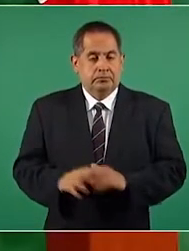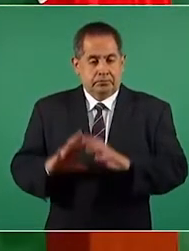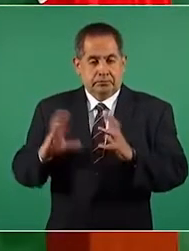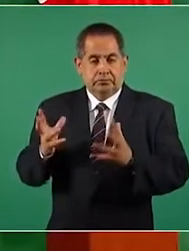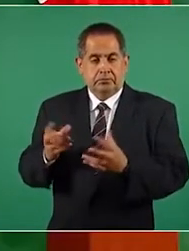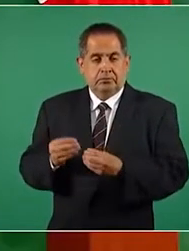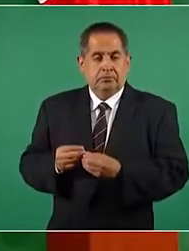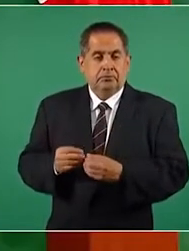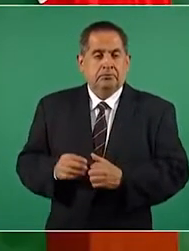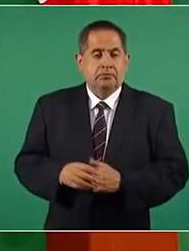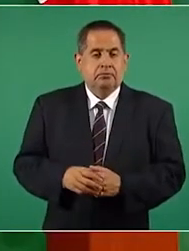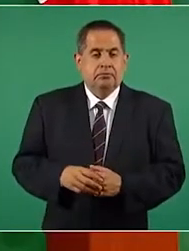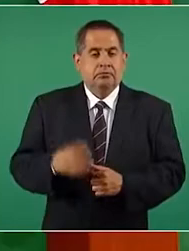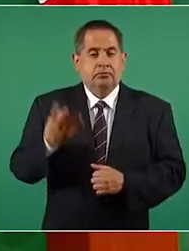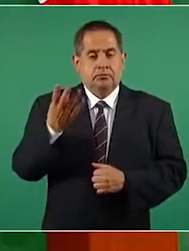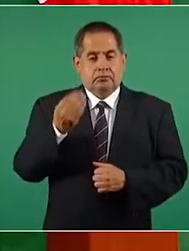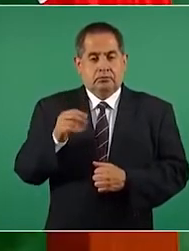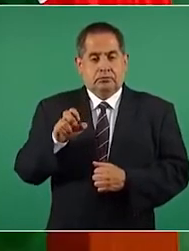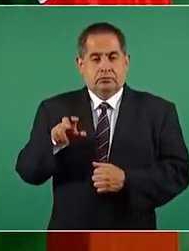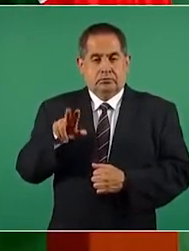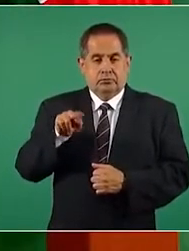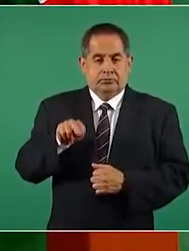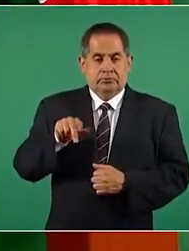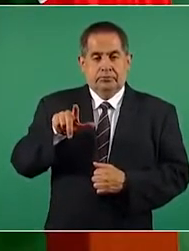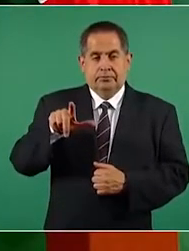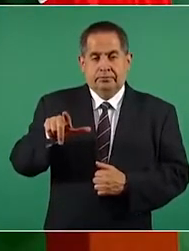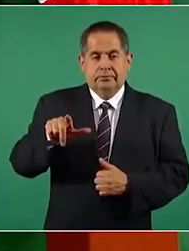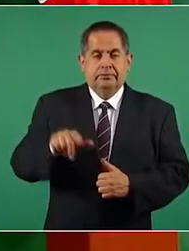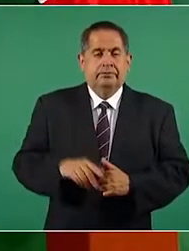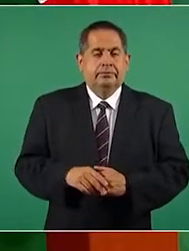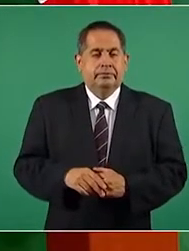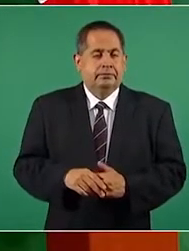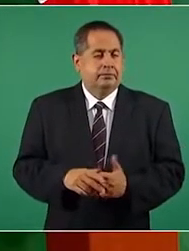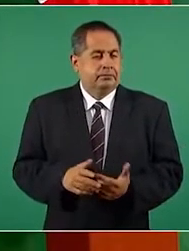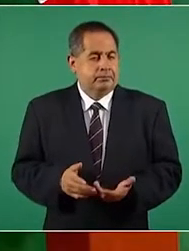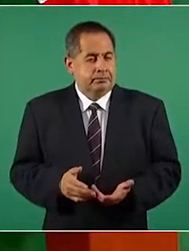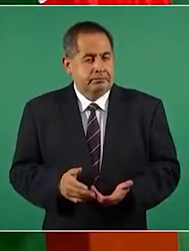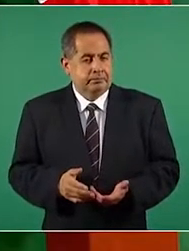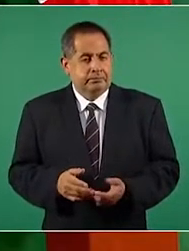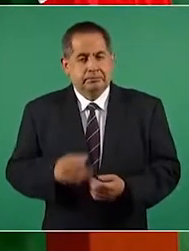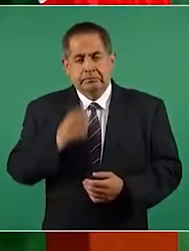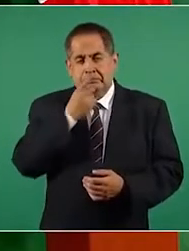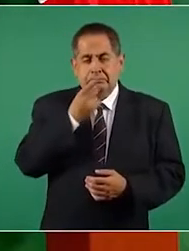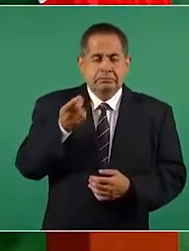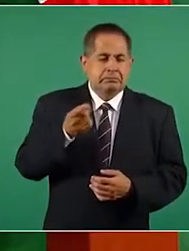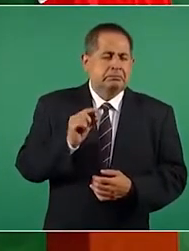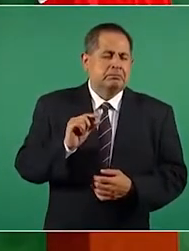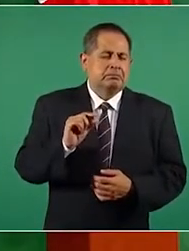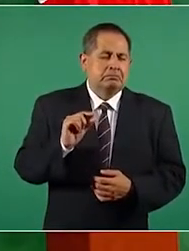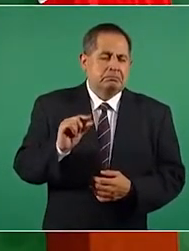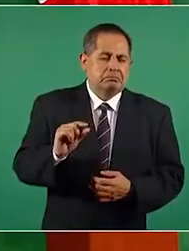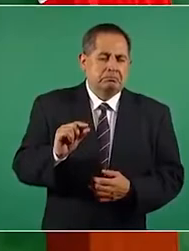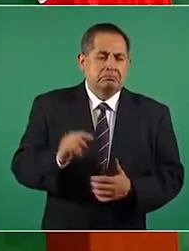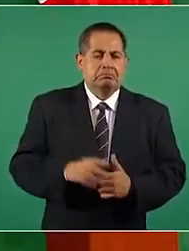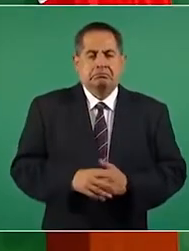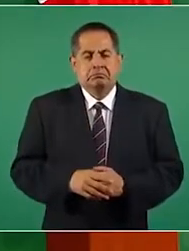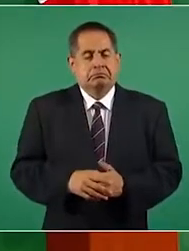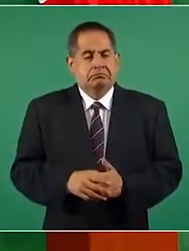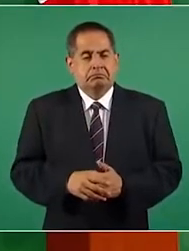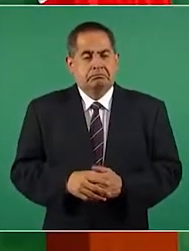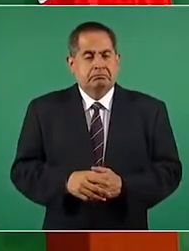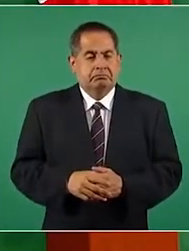total, nuevecientos ochenta y siete. Se podrá decir, es poco, es